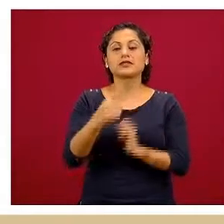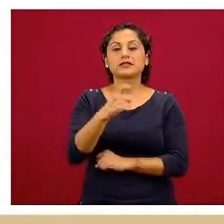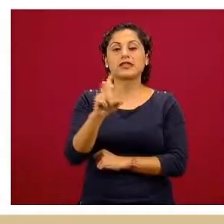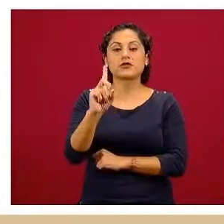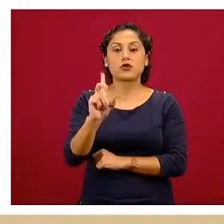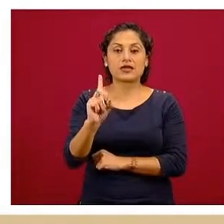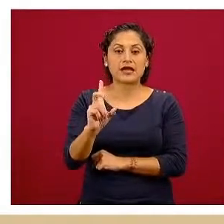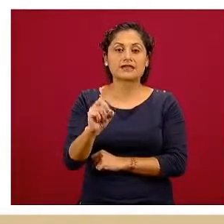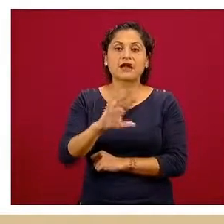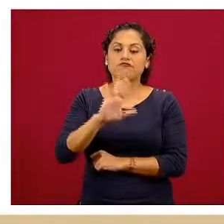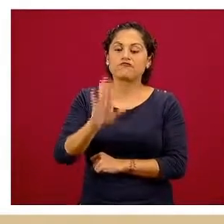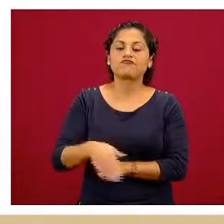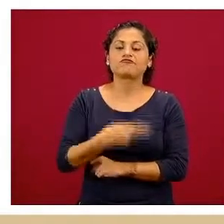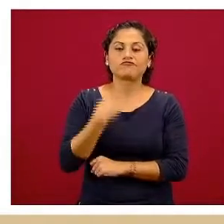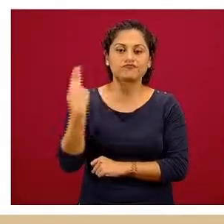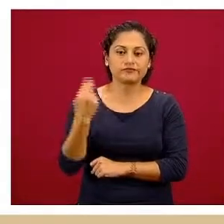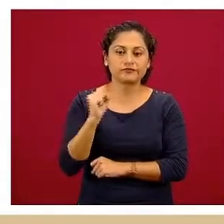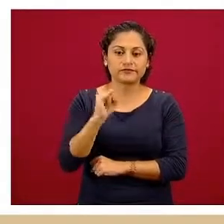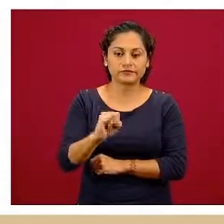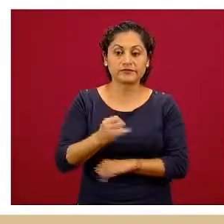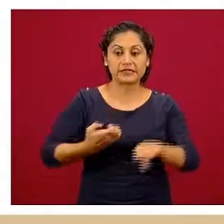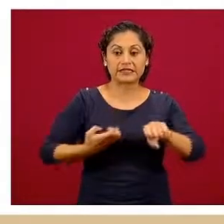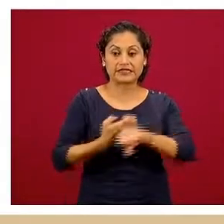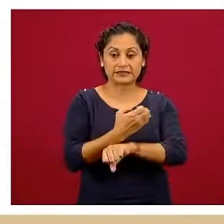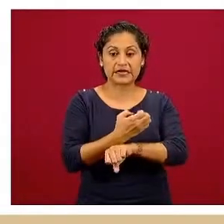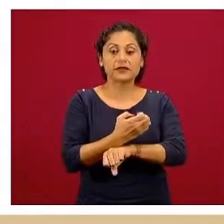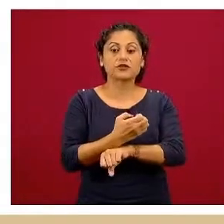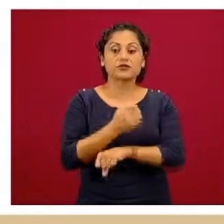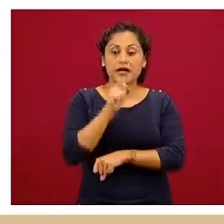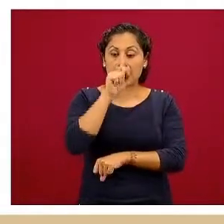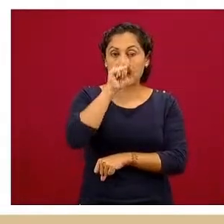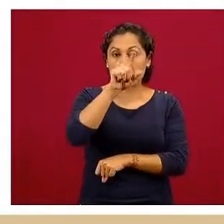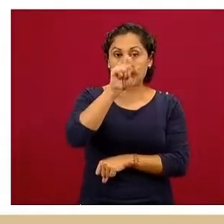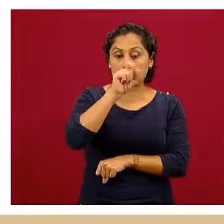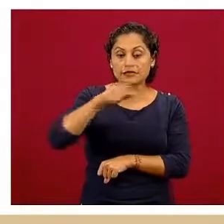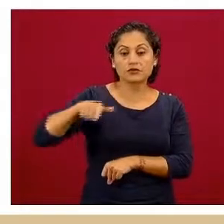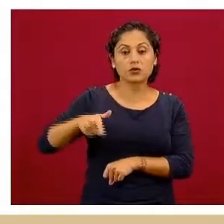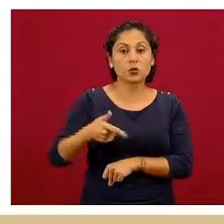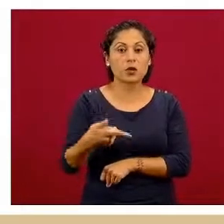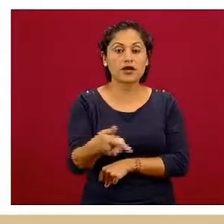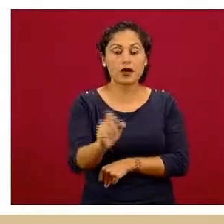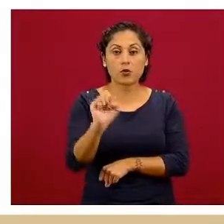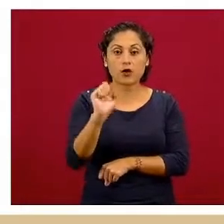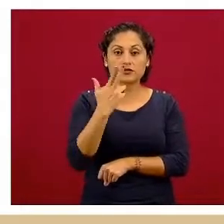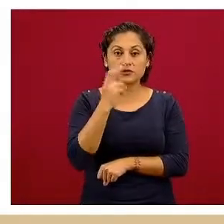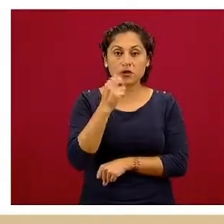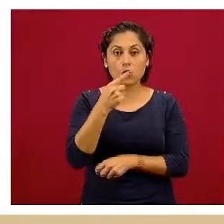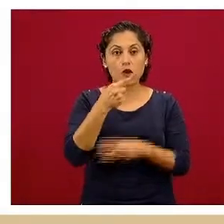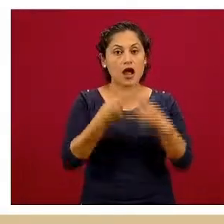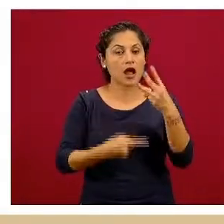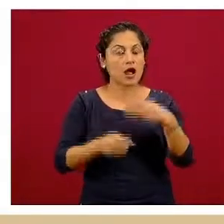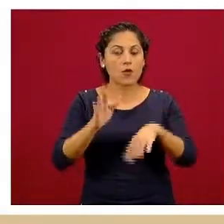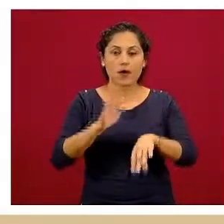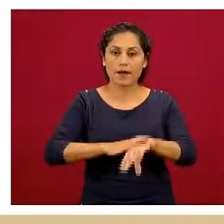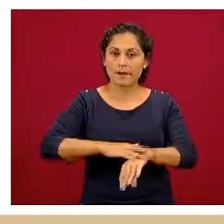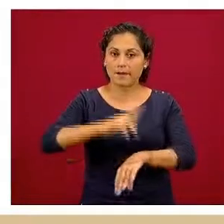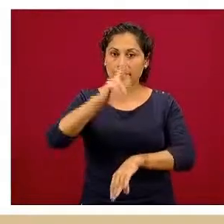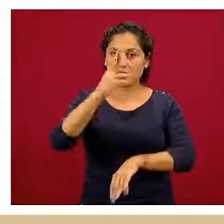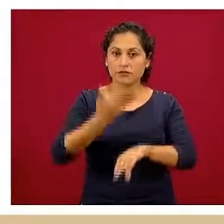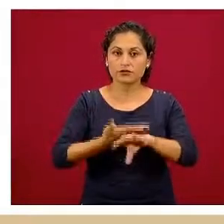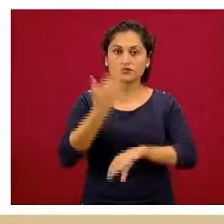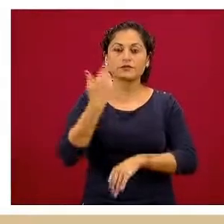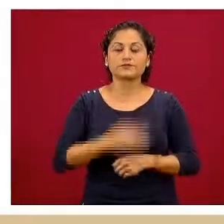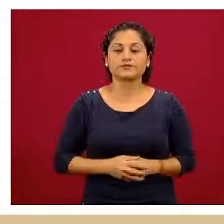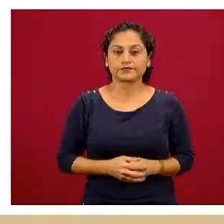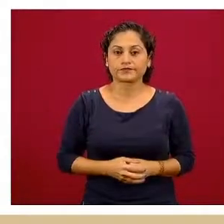Los estados de Jalisco, Guanajuato y Chihuahua son los que tienen el mayor número de casos. Repito, este es el número